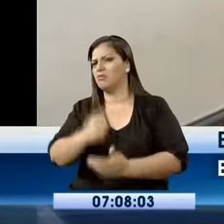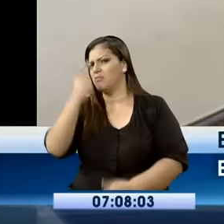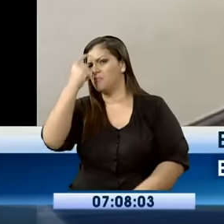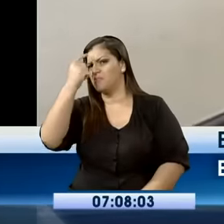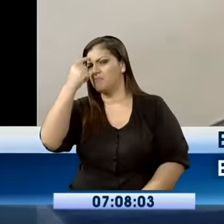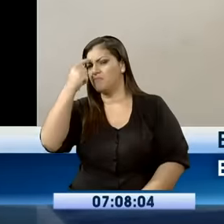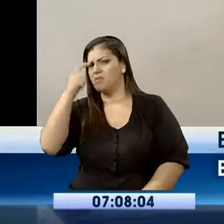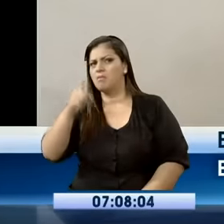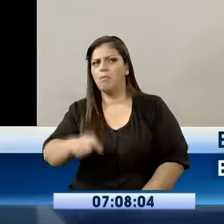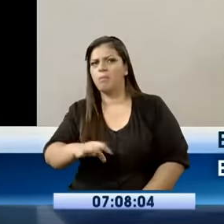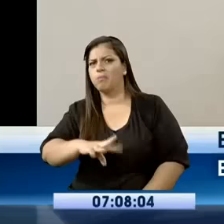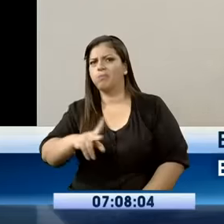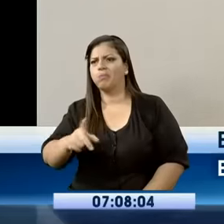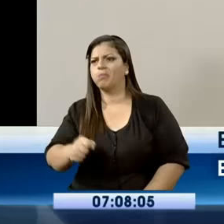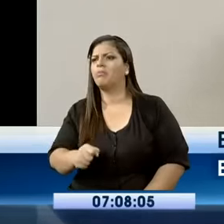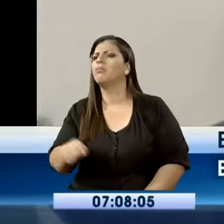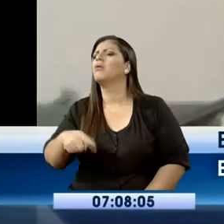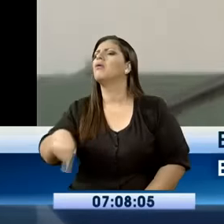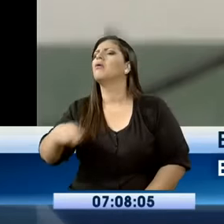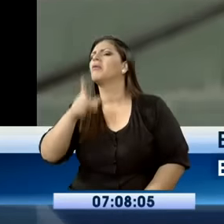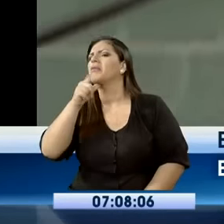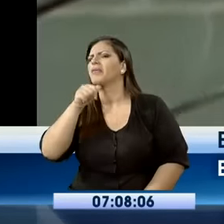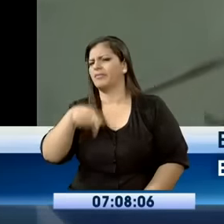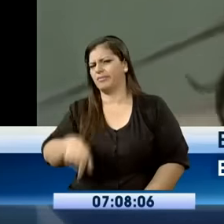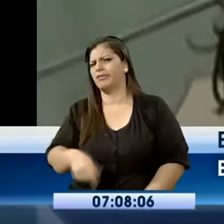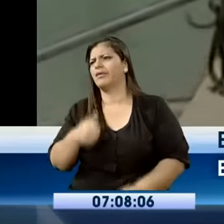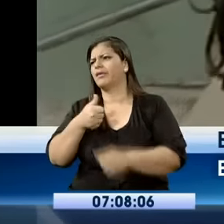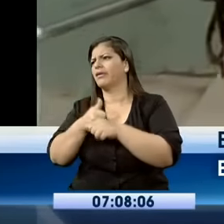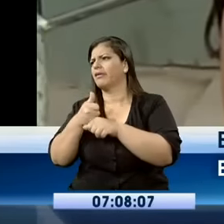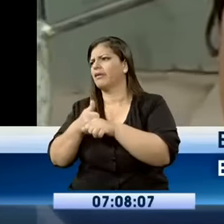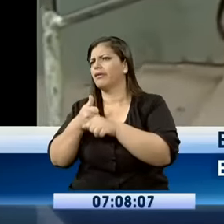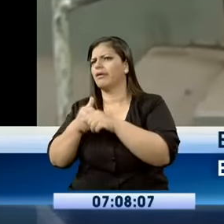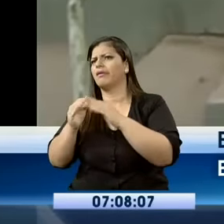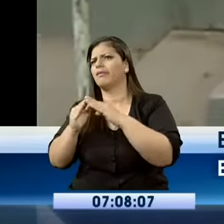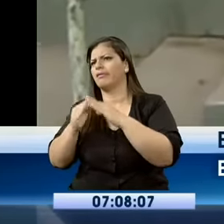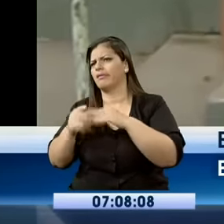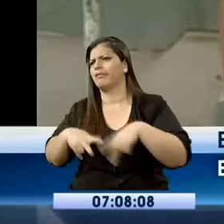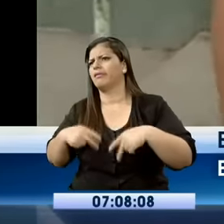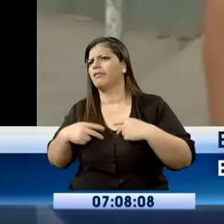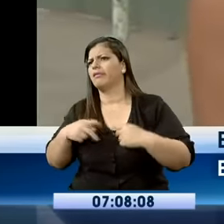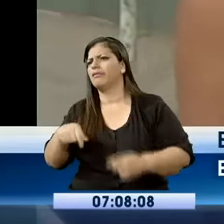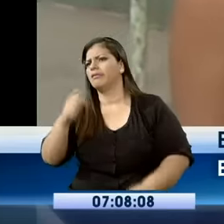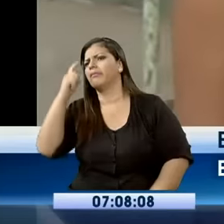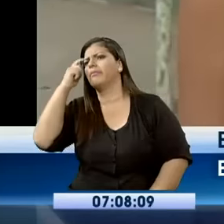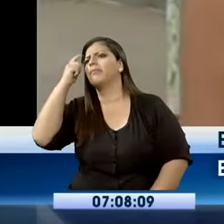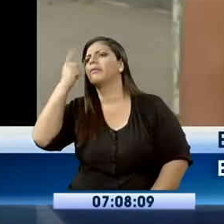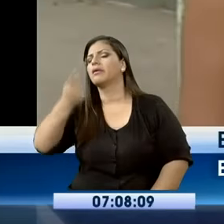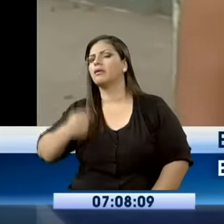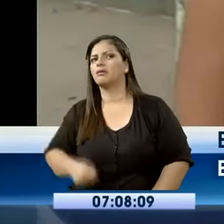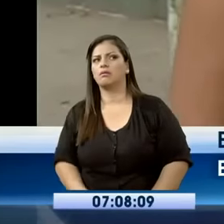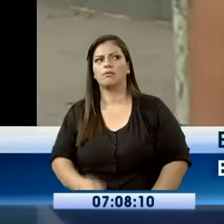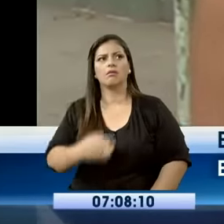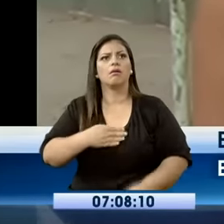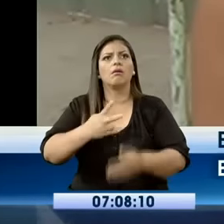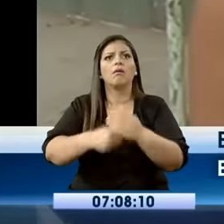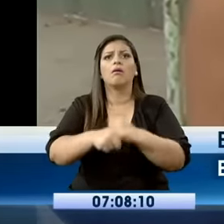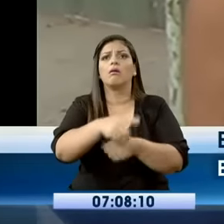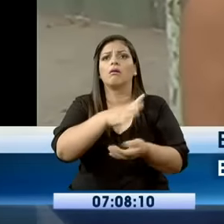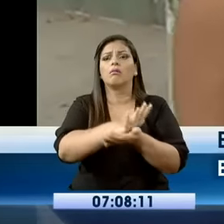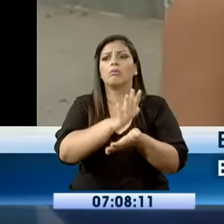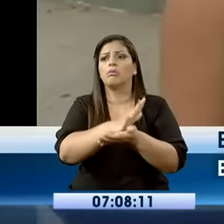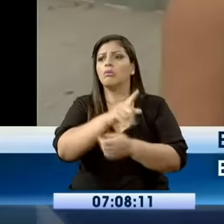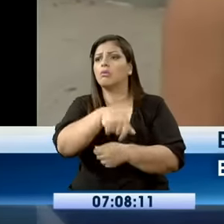hijos se sirven de las computadoras, estudian aquí, y también necesitamos conserjes,